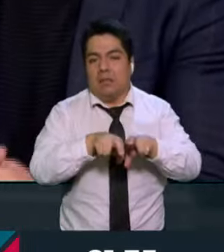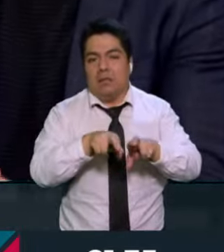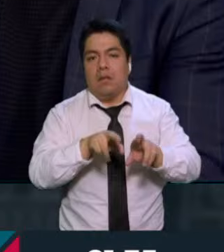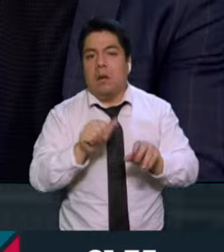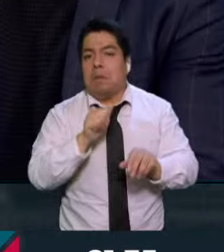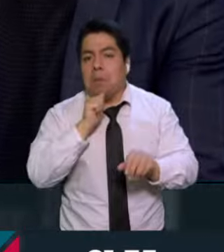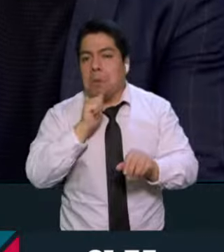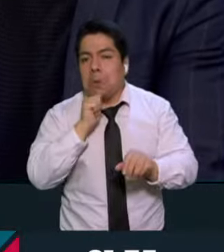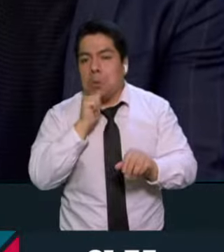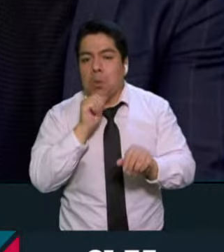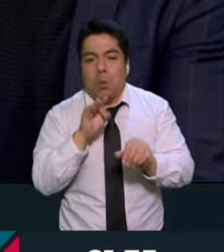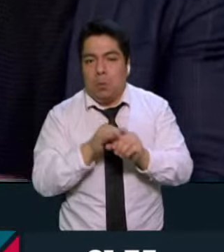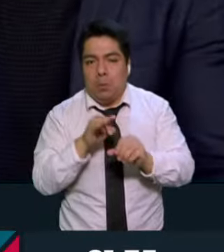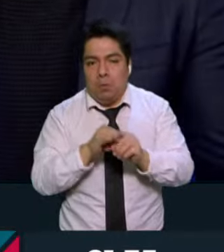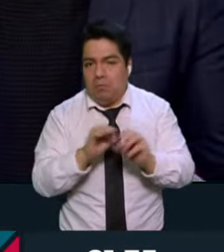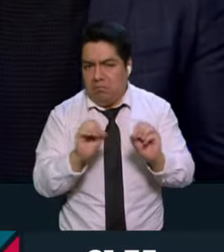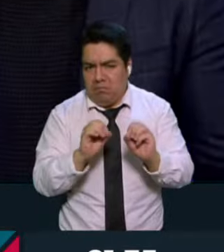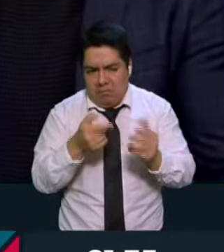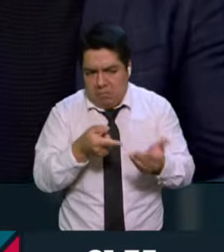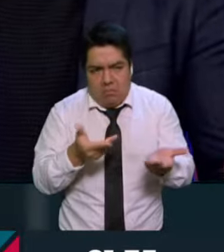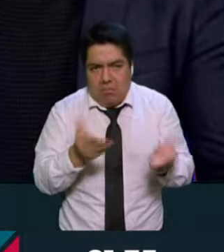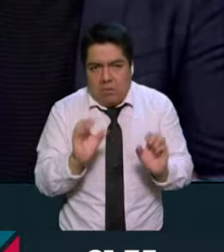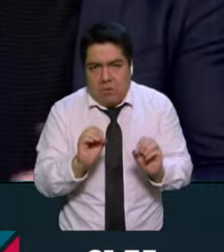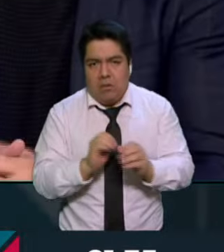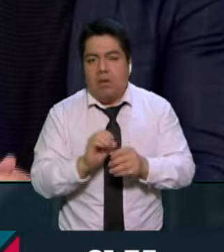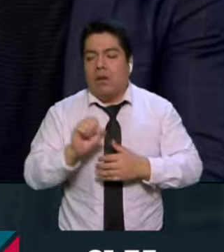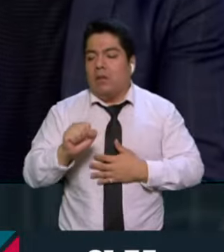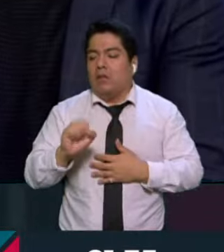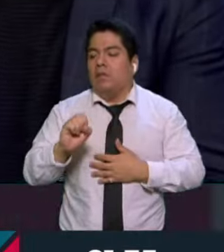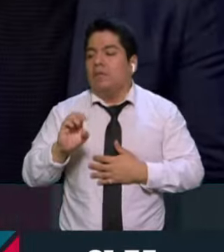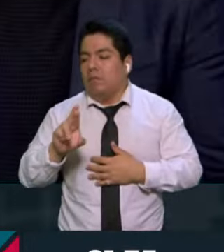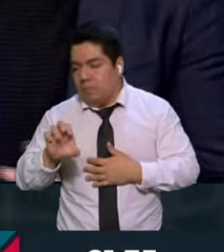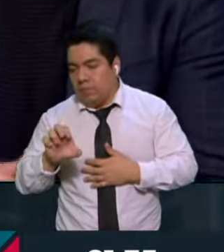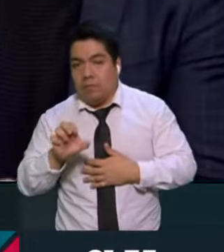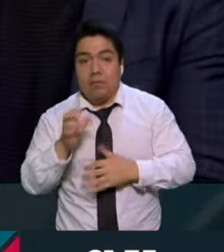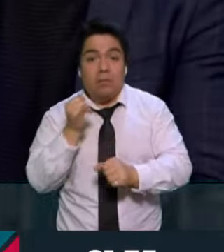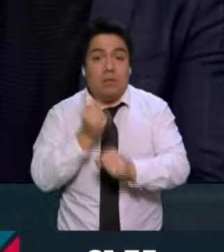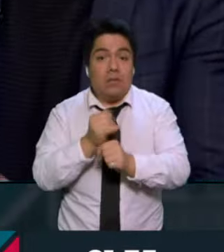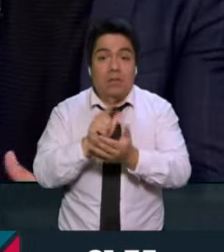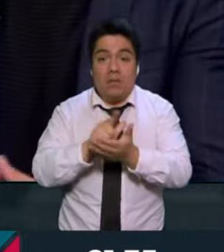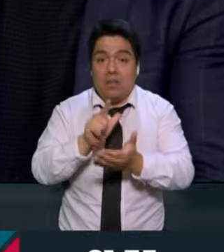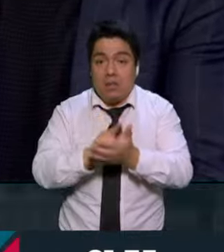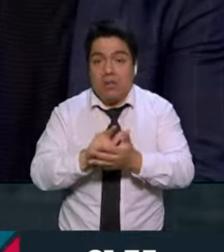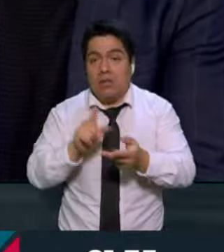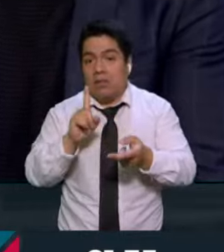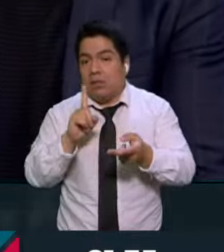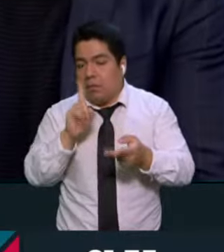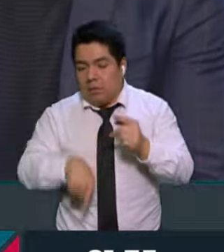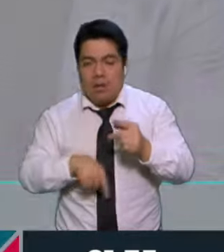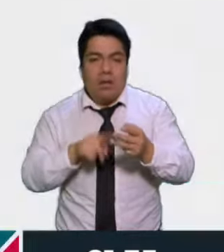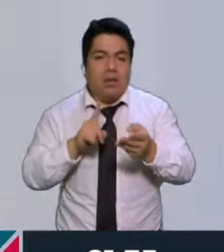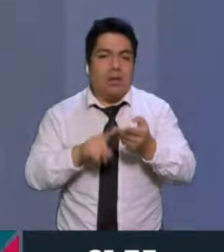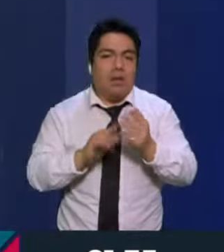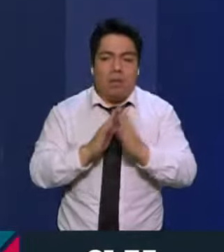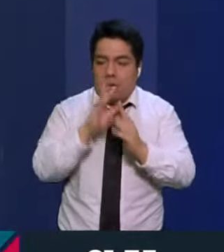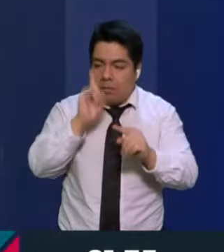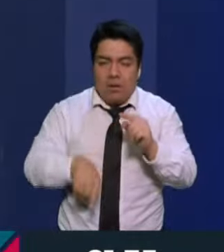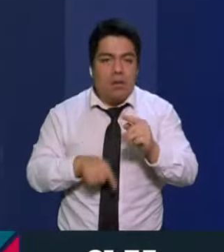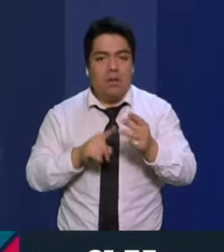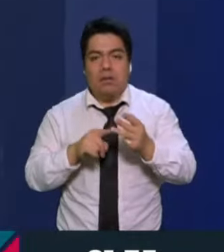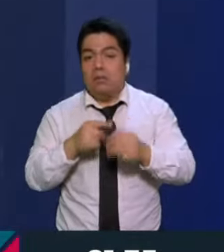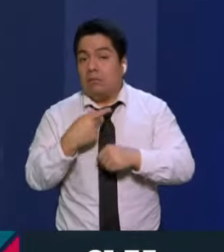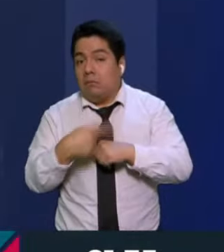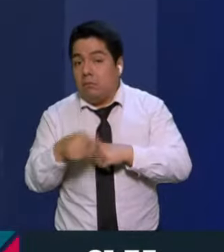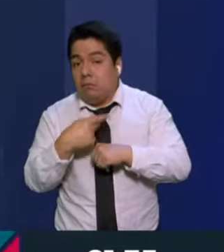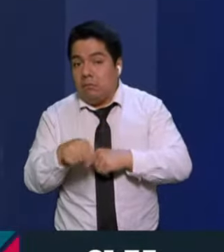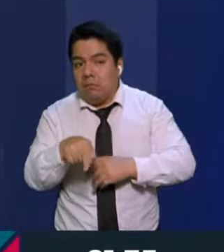ganaron en las votaciones. La sobrerepresentación es ilegal, es antidemocrática, es peligrosa y fue por algo